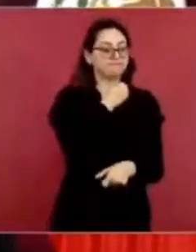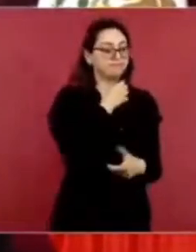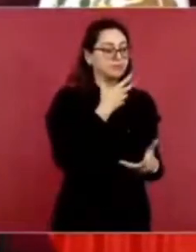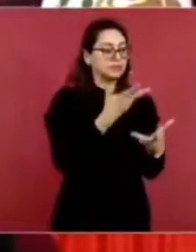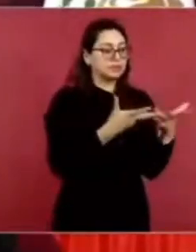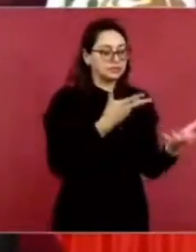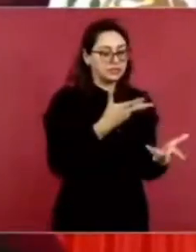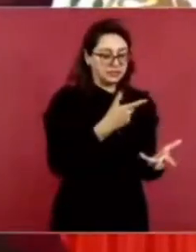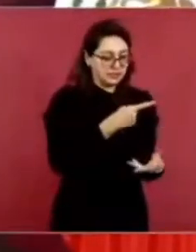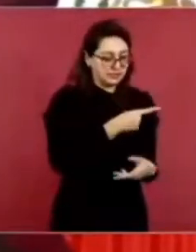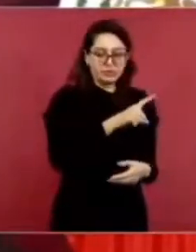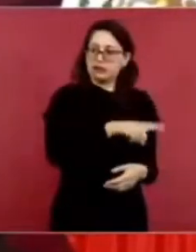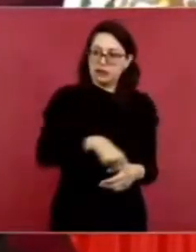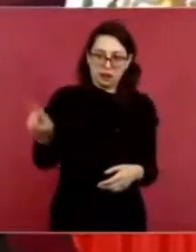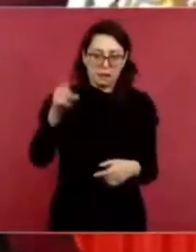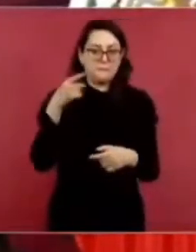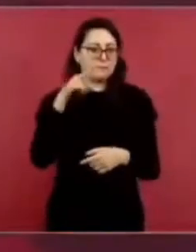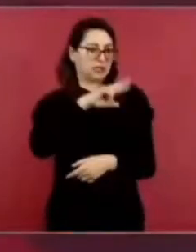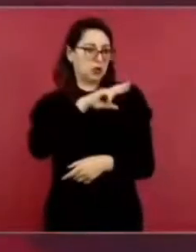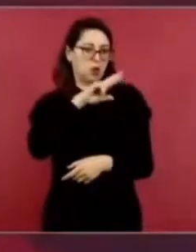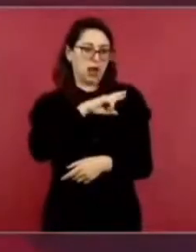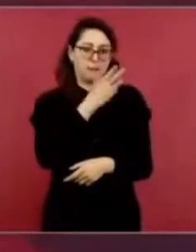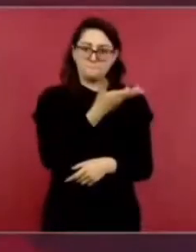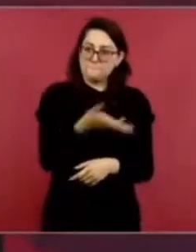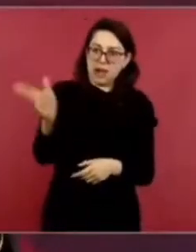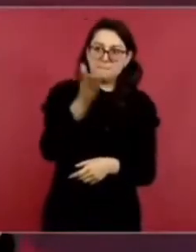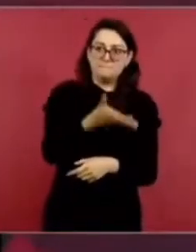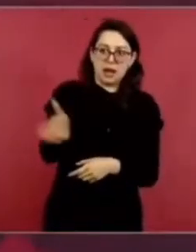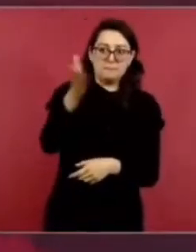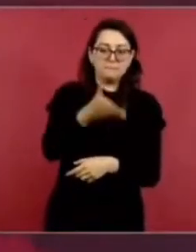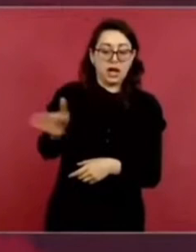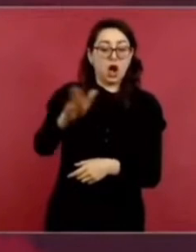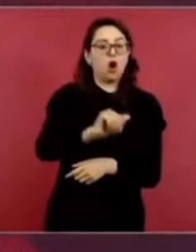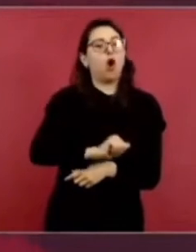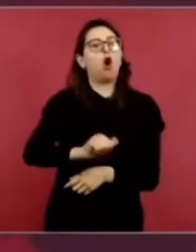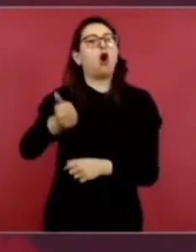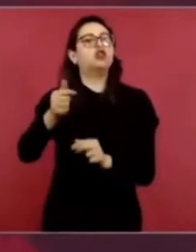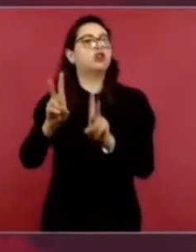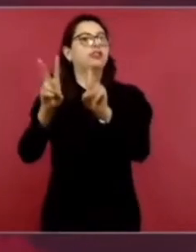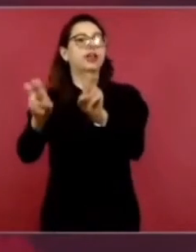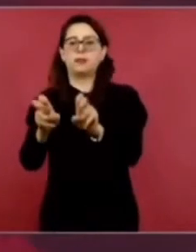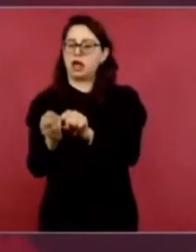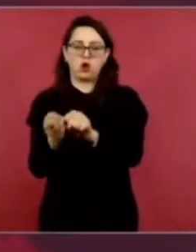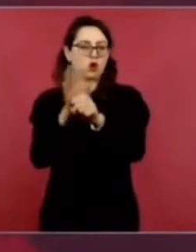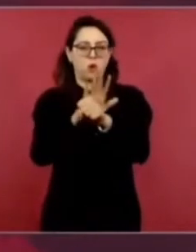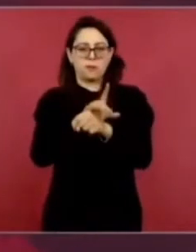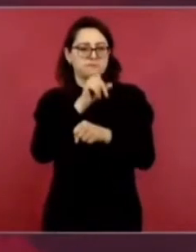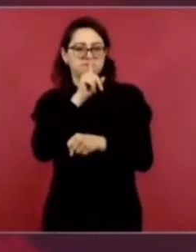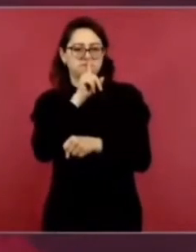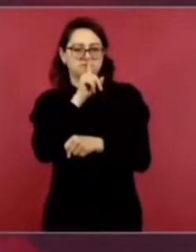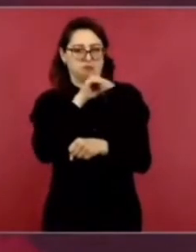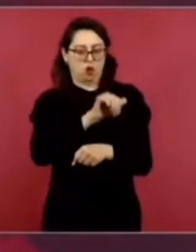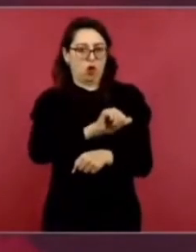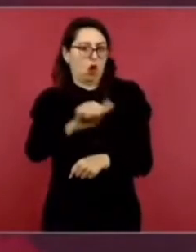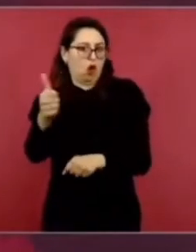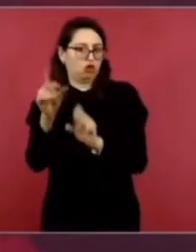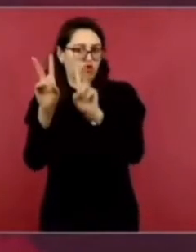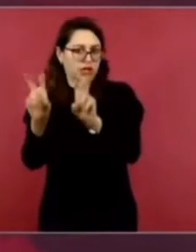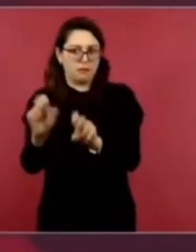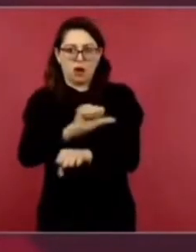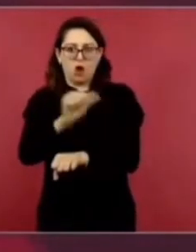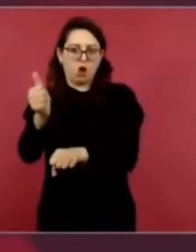camas libres en el Seguro Social, en los hospitales del Seguro Social,